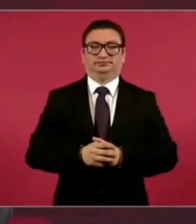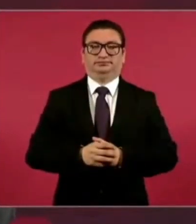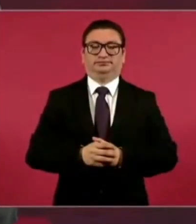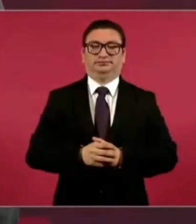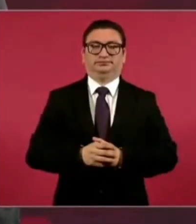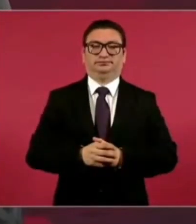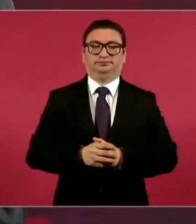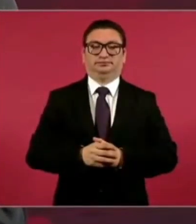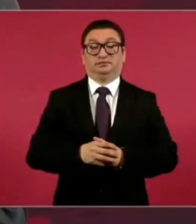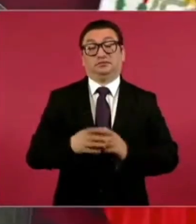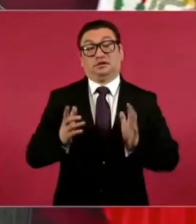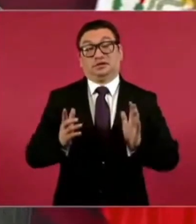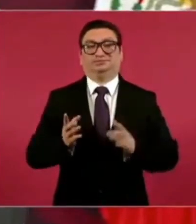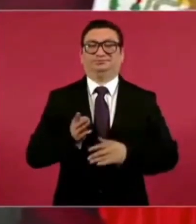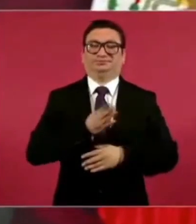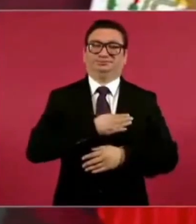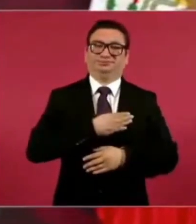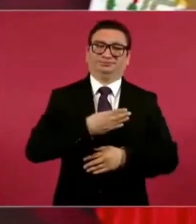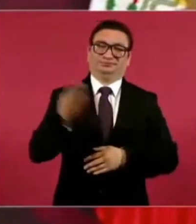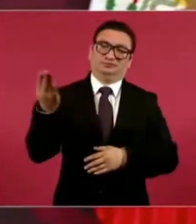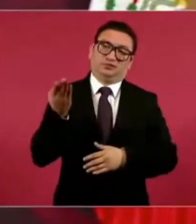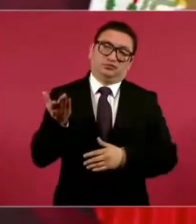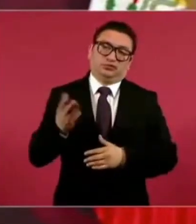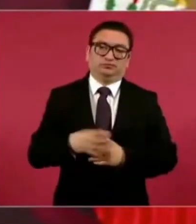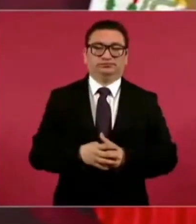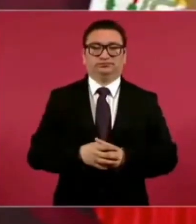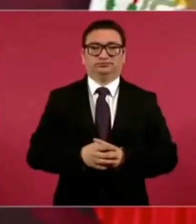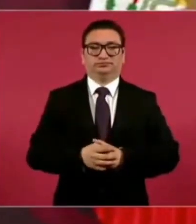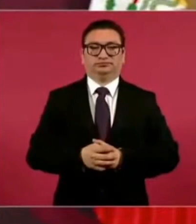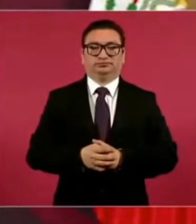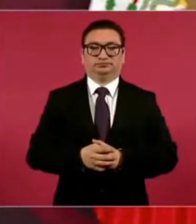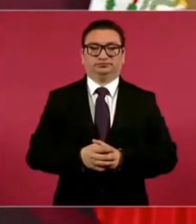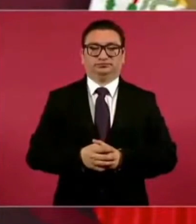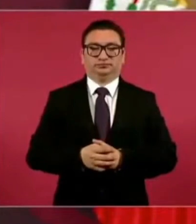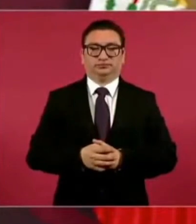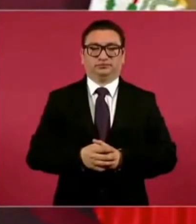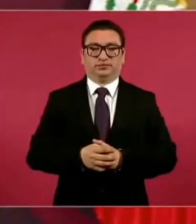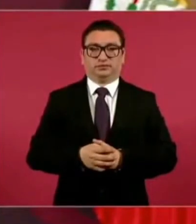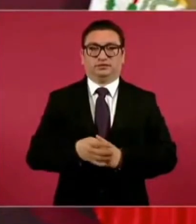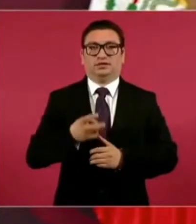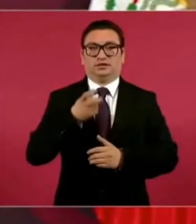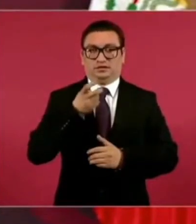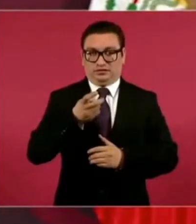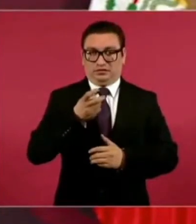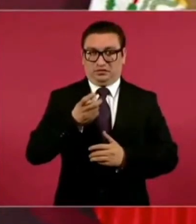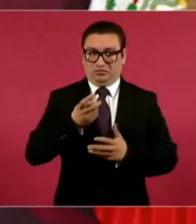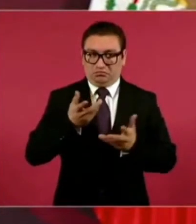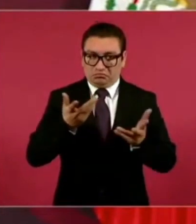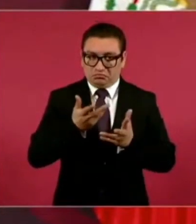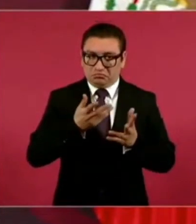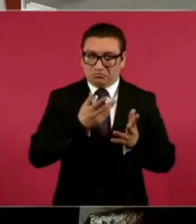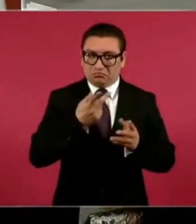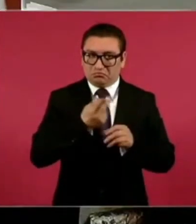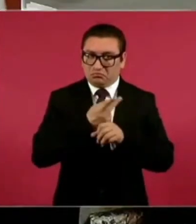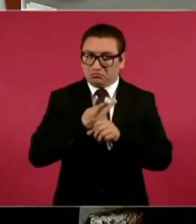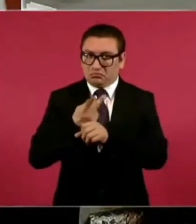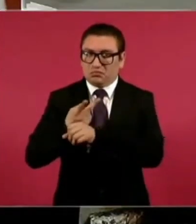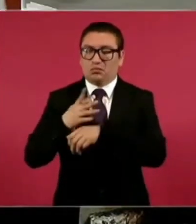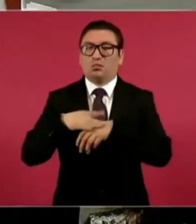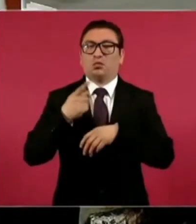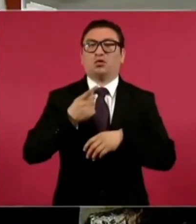Y qué bueno, ¿no?, que estén pasando estas cosas, porque pues ya no nos